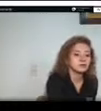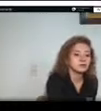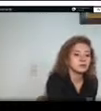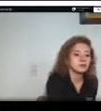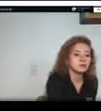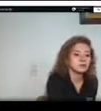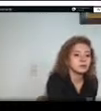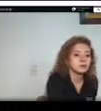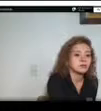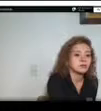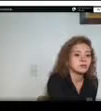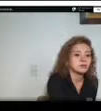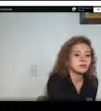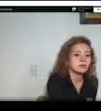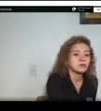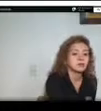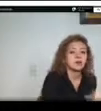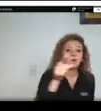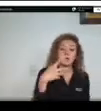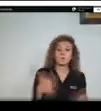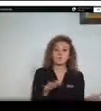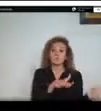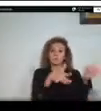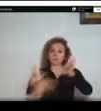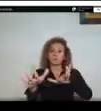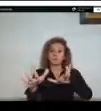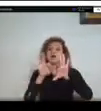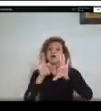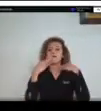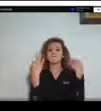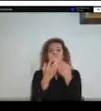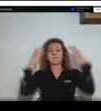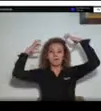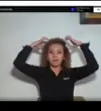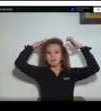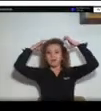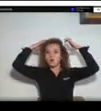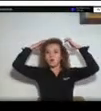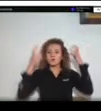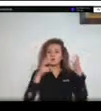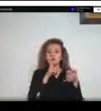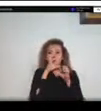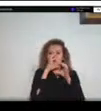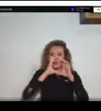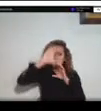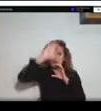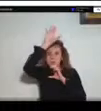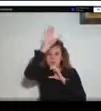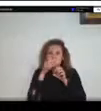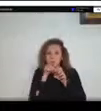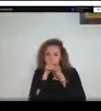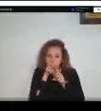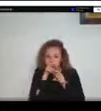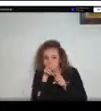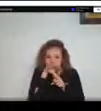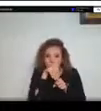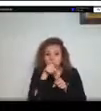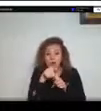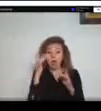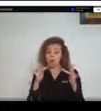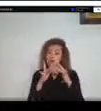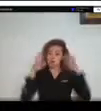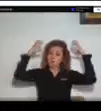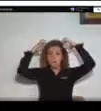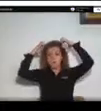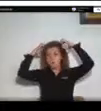familia del oso palmero hormiguero, cabe decir que estas especies no son osos como tal, no son osos verdaderos ya que el único úrcido como lo